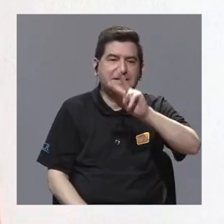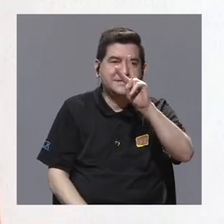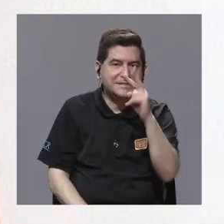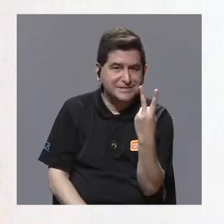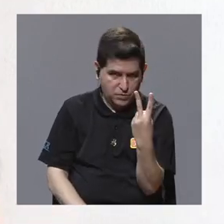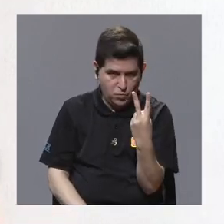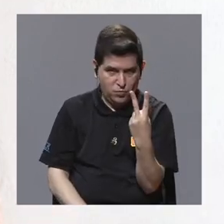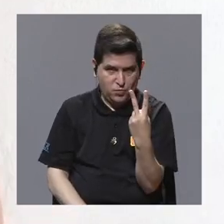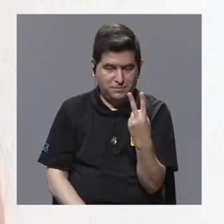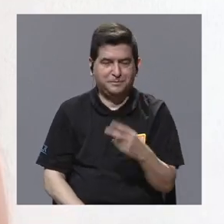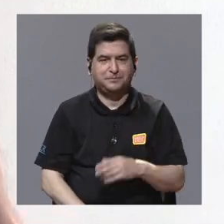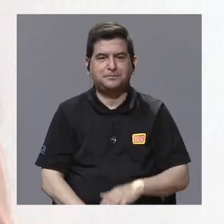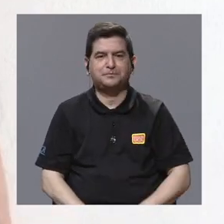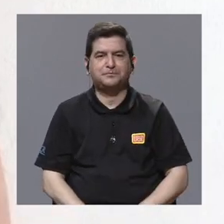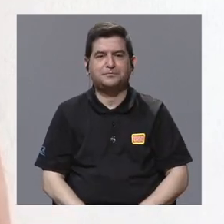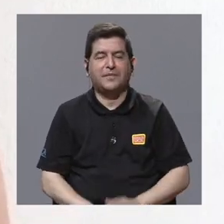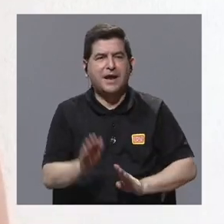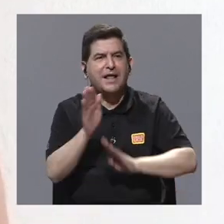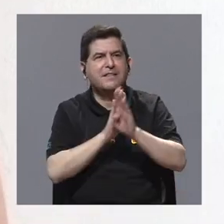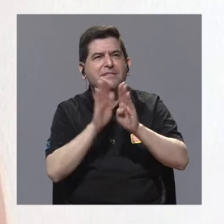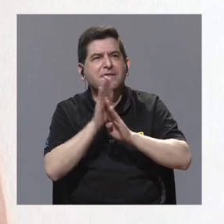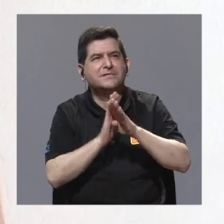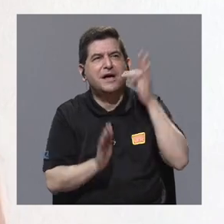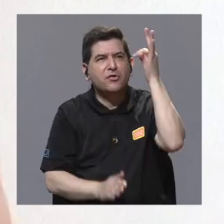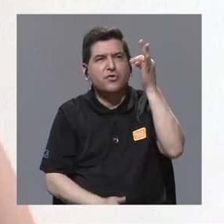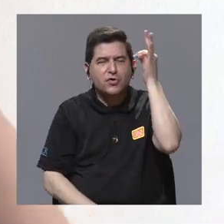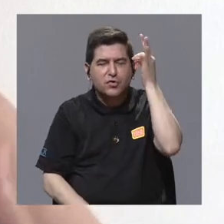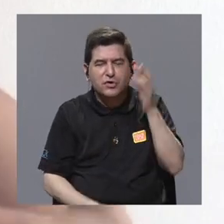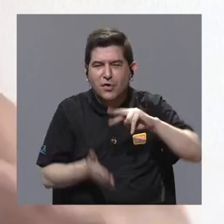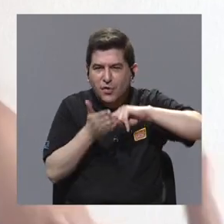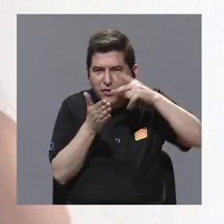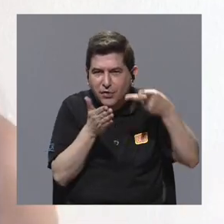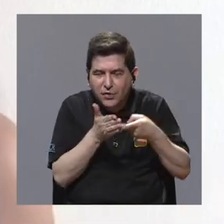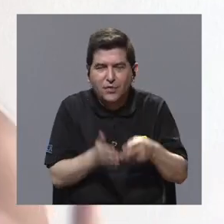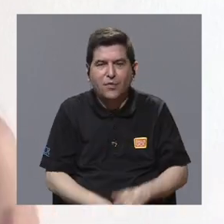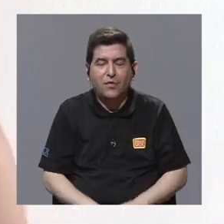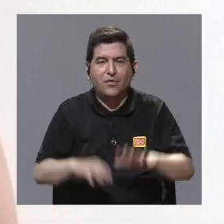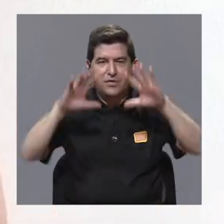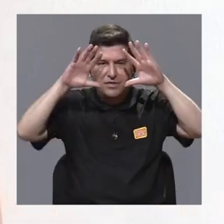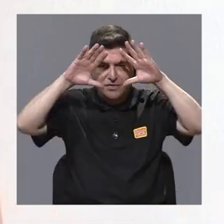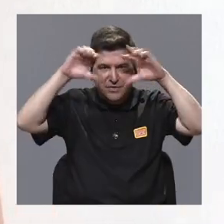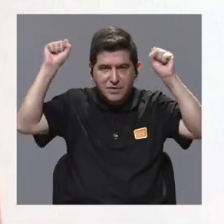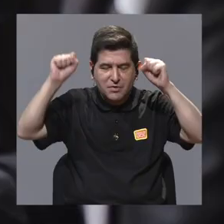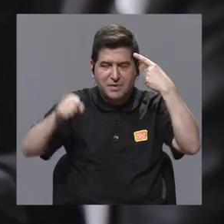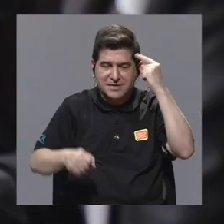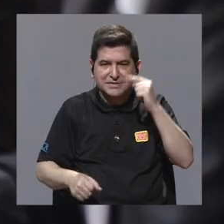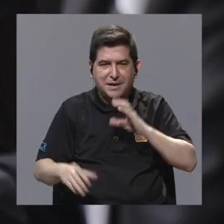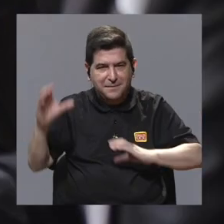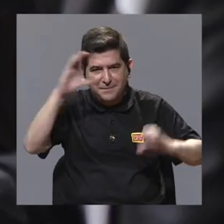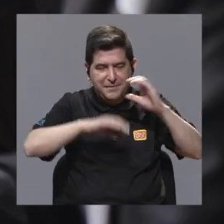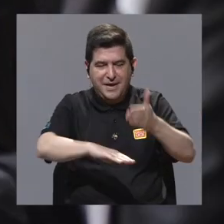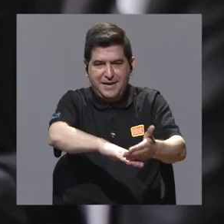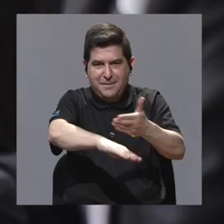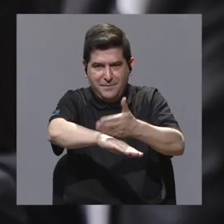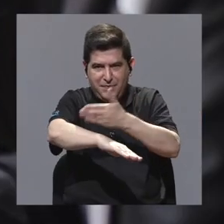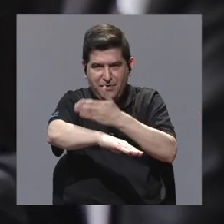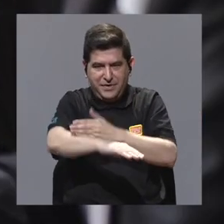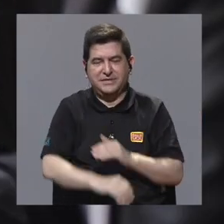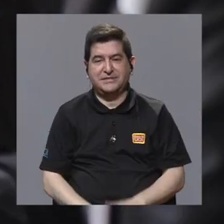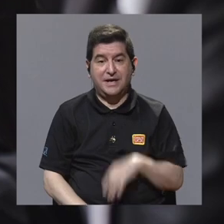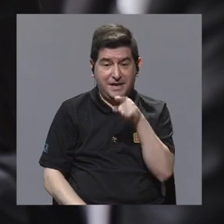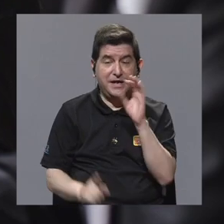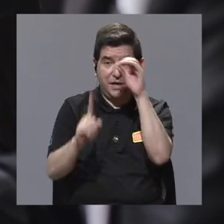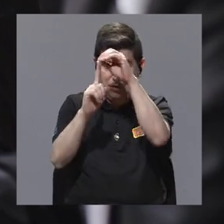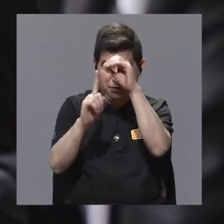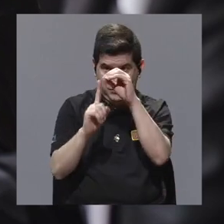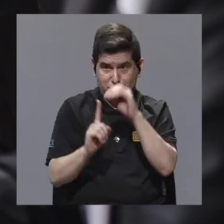desarrollo teórico conceptual de cuando usamos diplomacia para la ciencia, para avanzar los objetivos de la ciencia